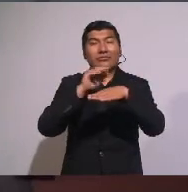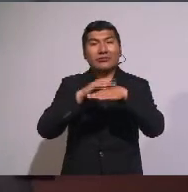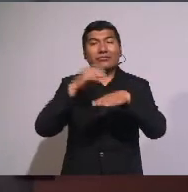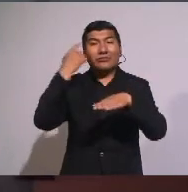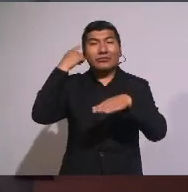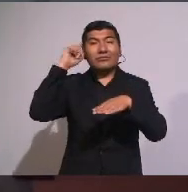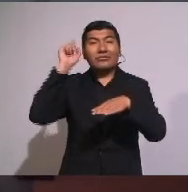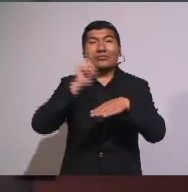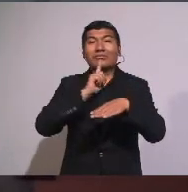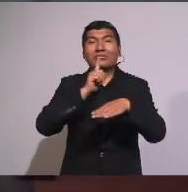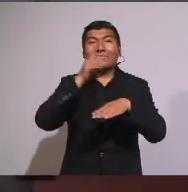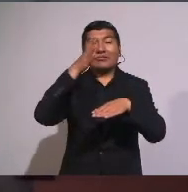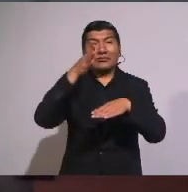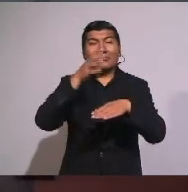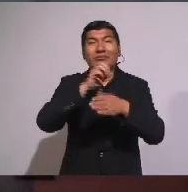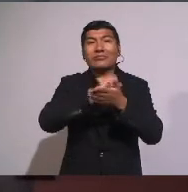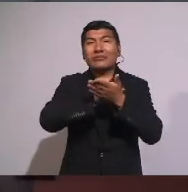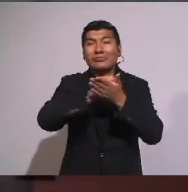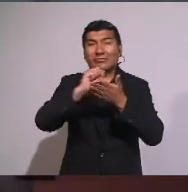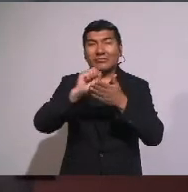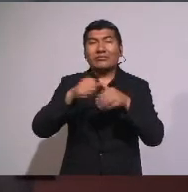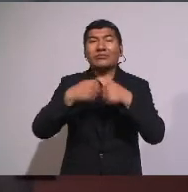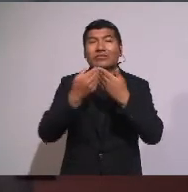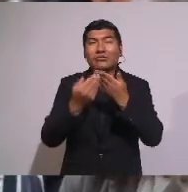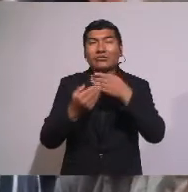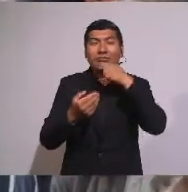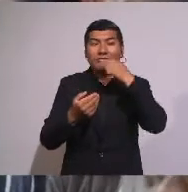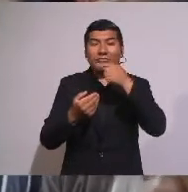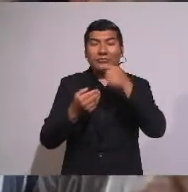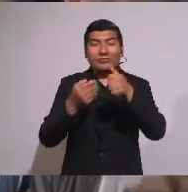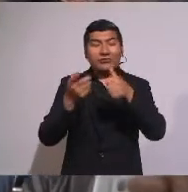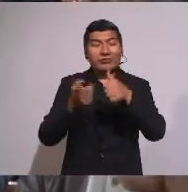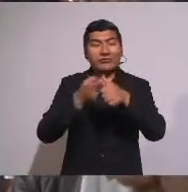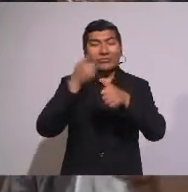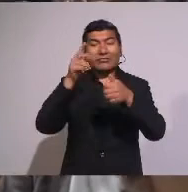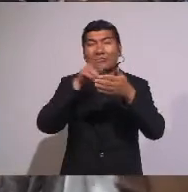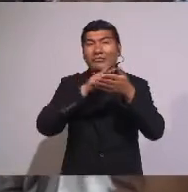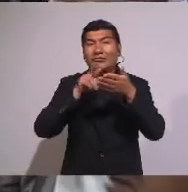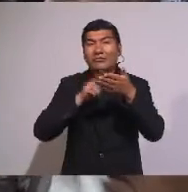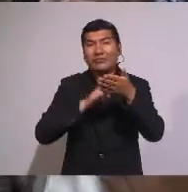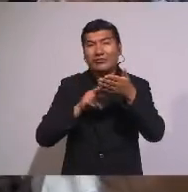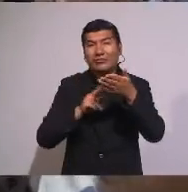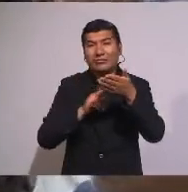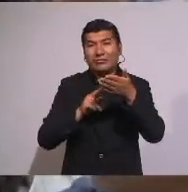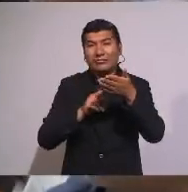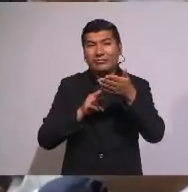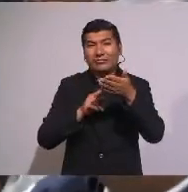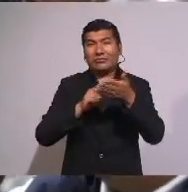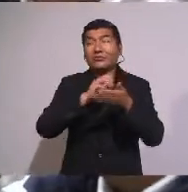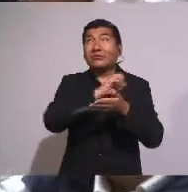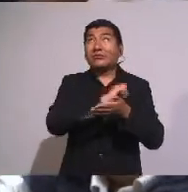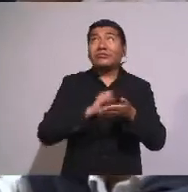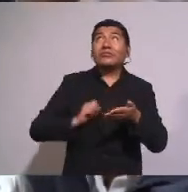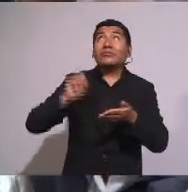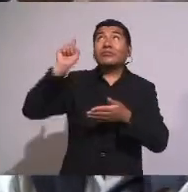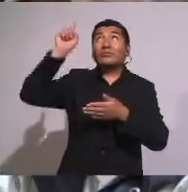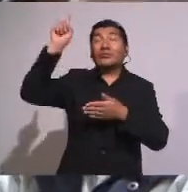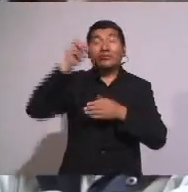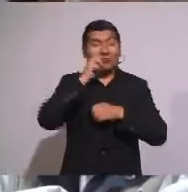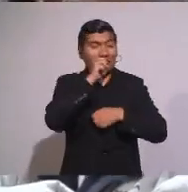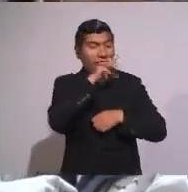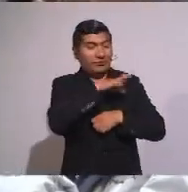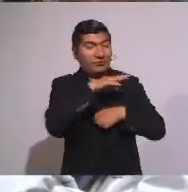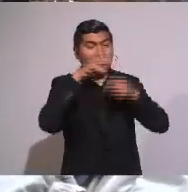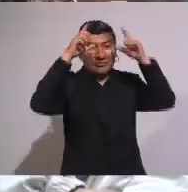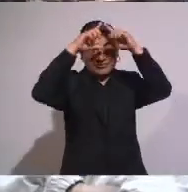santos Así como dice en la primera lectura El Señor dijo a Moisés